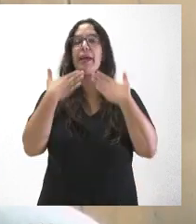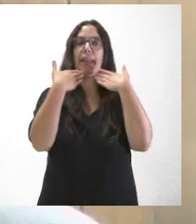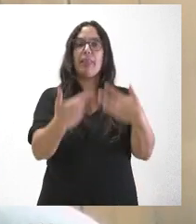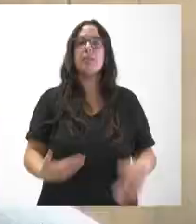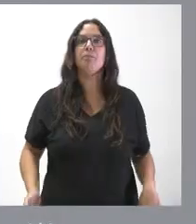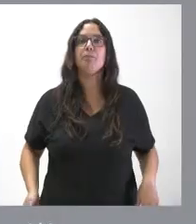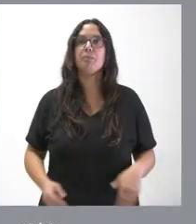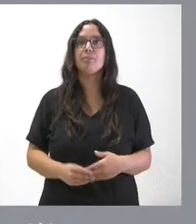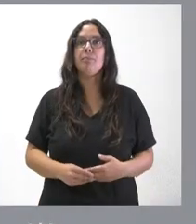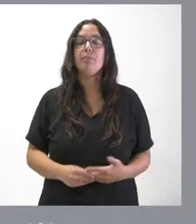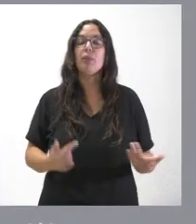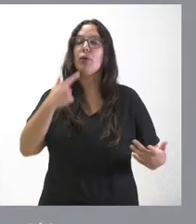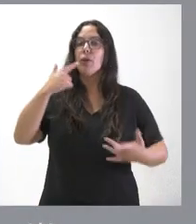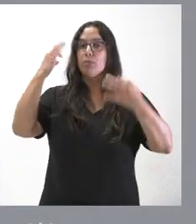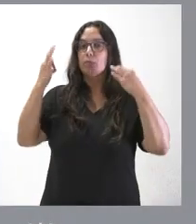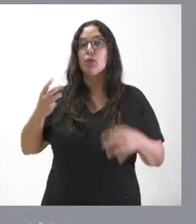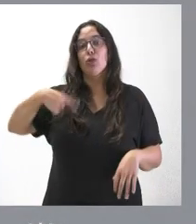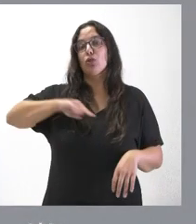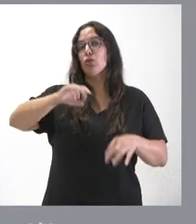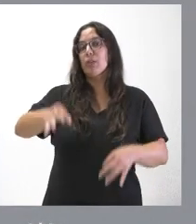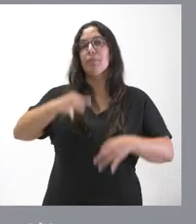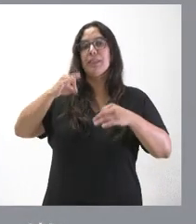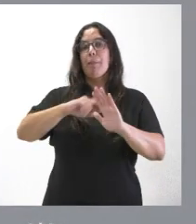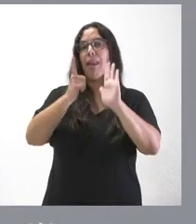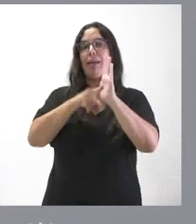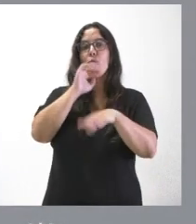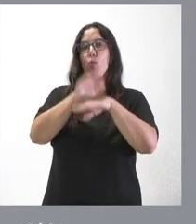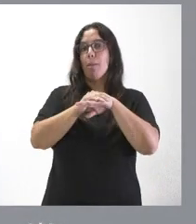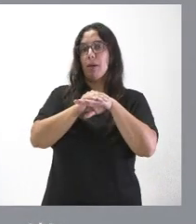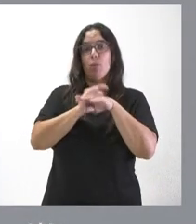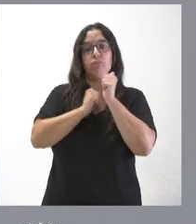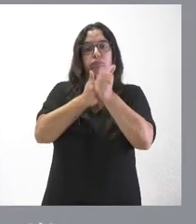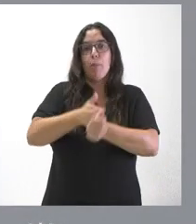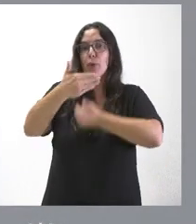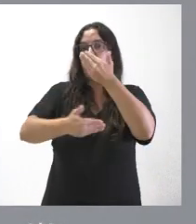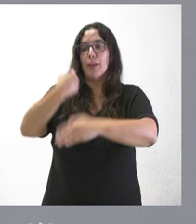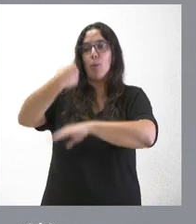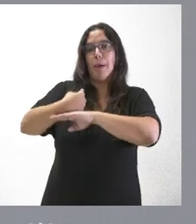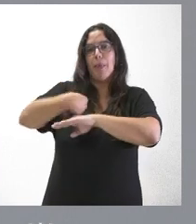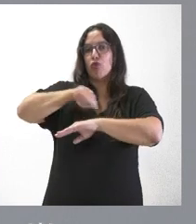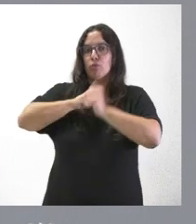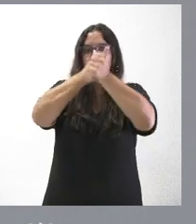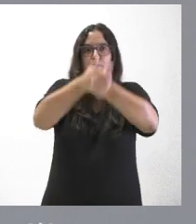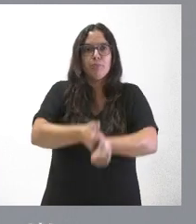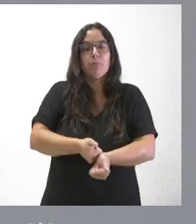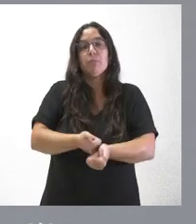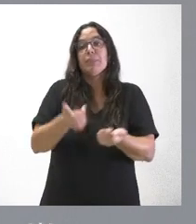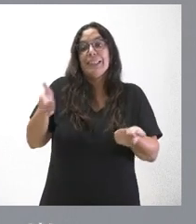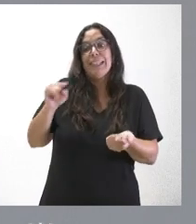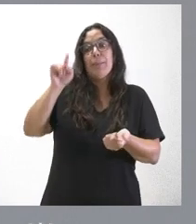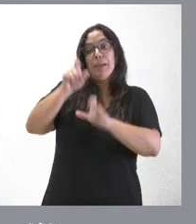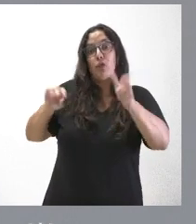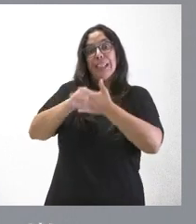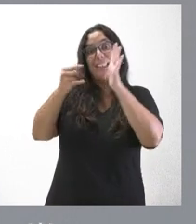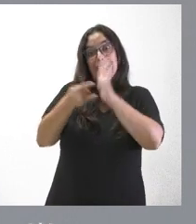Sí le puedo asegurar que nosotros cumpliremos la ley, la norma, el procedimiento, que serán los técnicos quienes